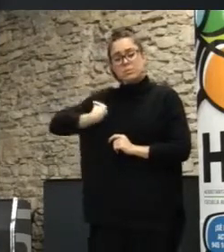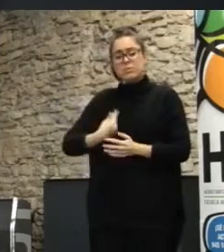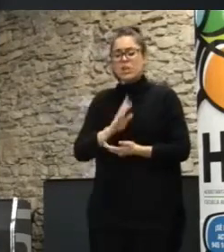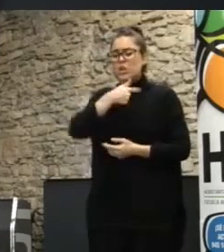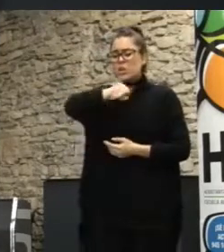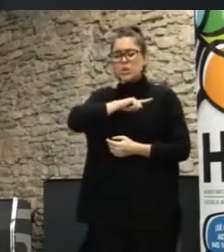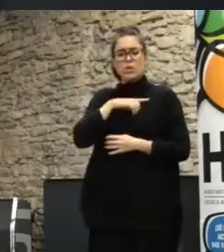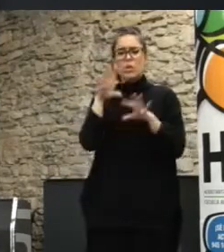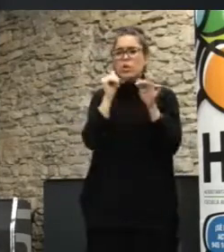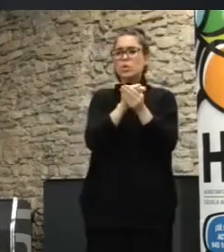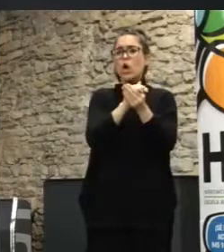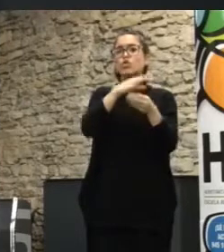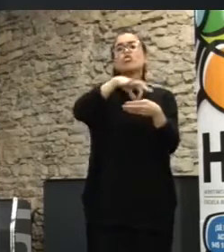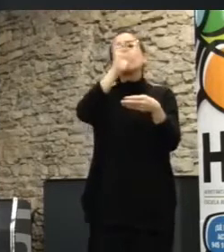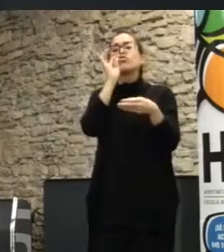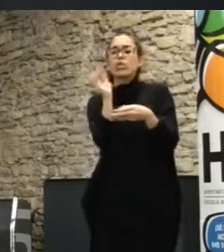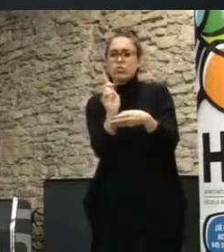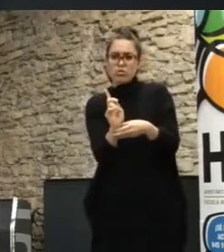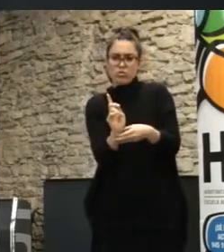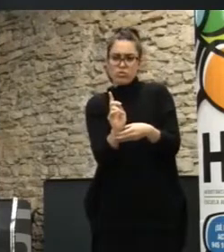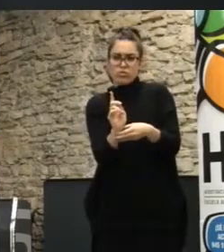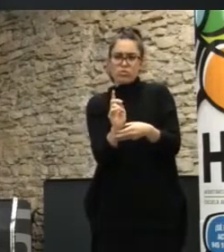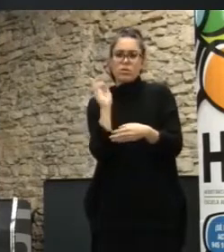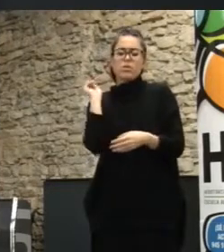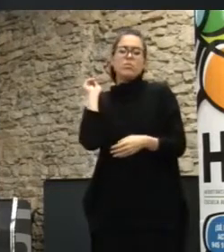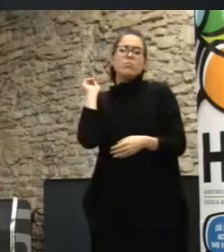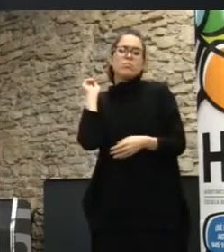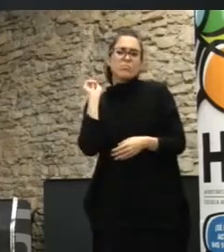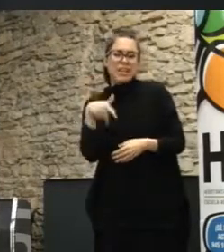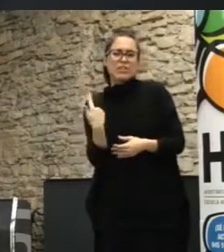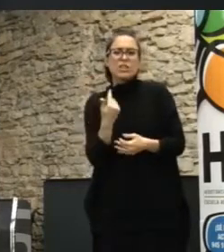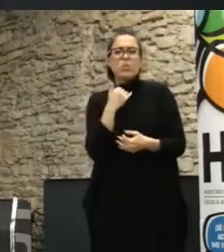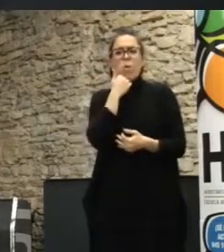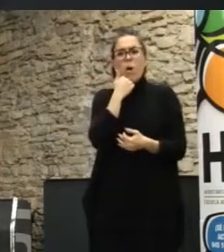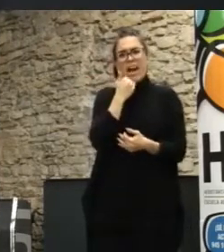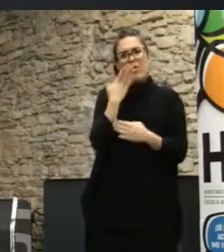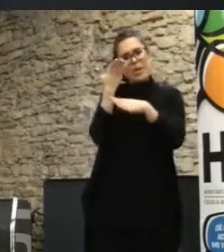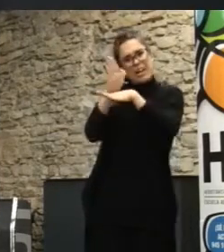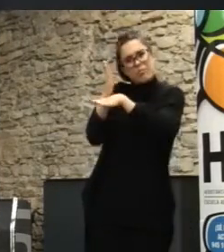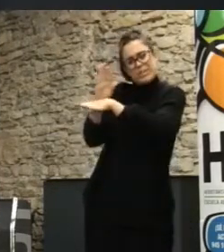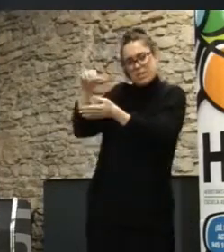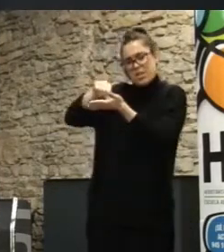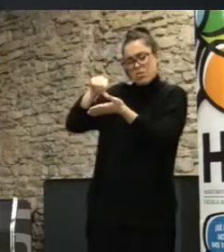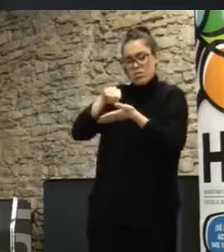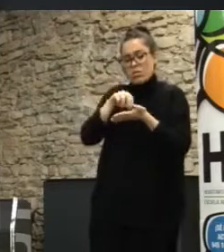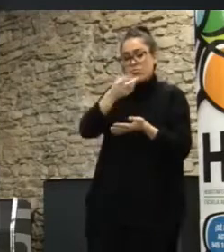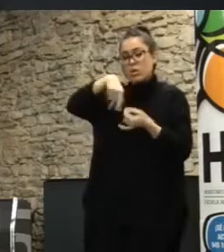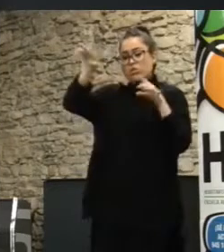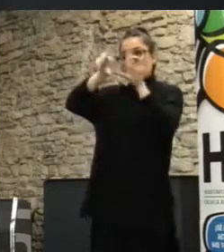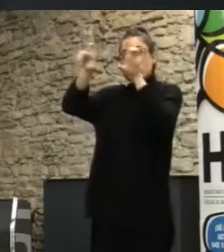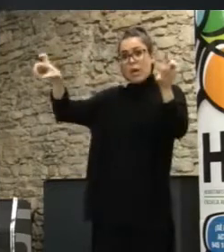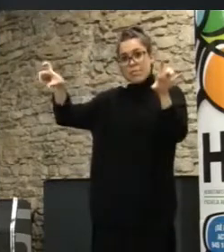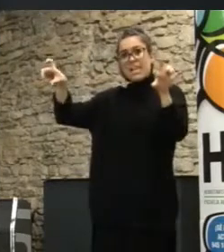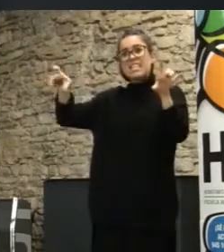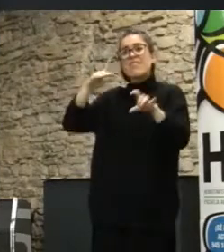no utilizamos el sorteo puro si una muestra demoscópica representativa en la ciudad. Se contrató una empresa especializada en demoscopia